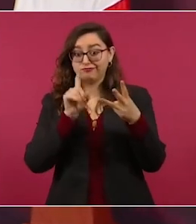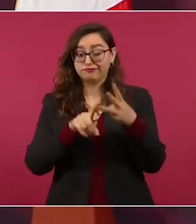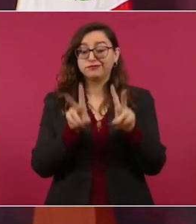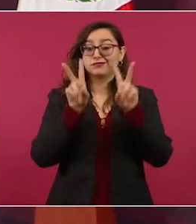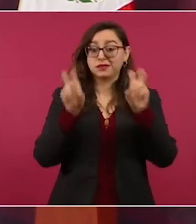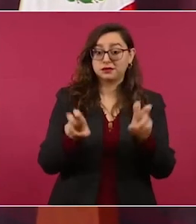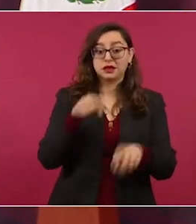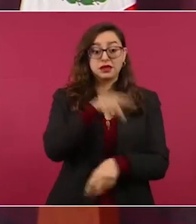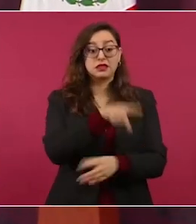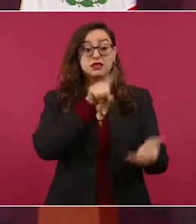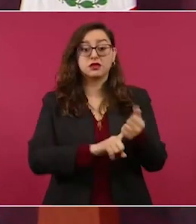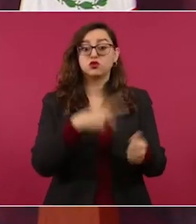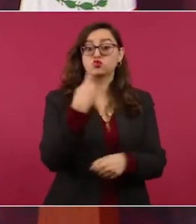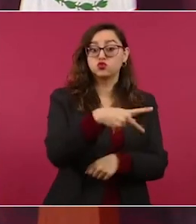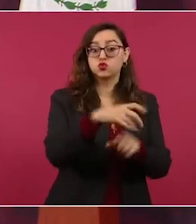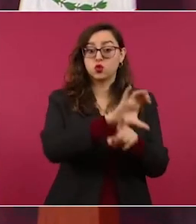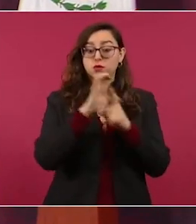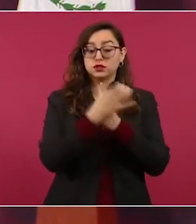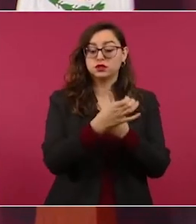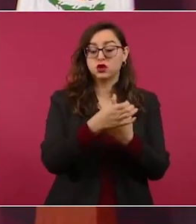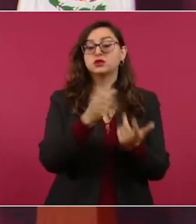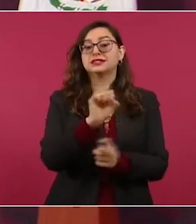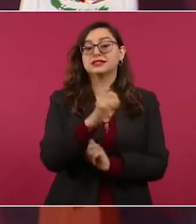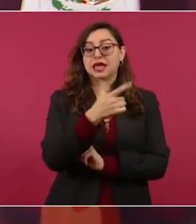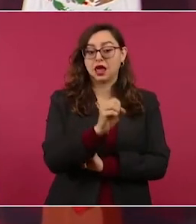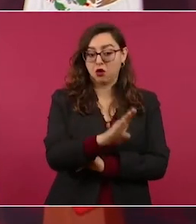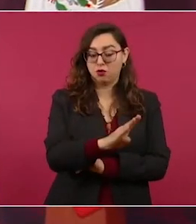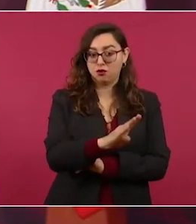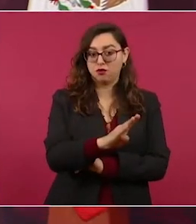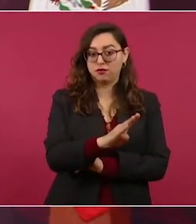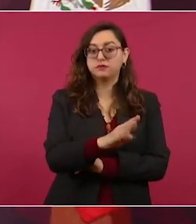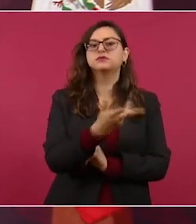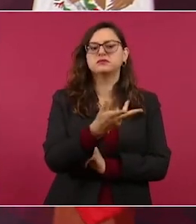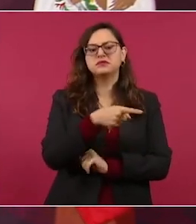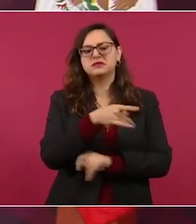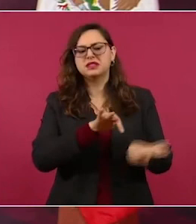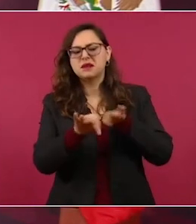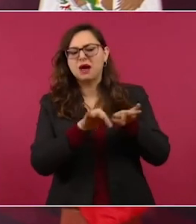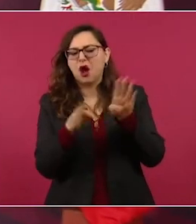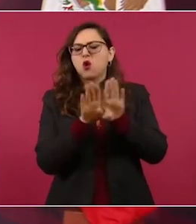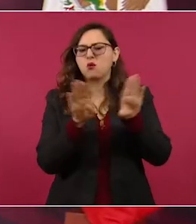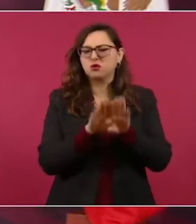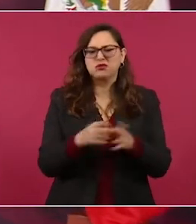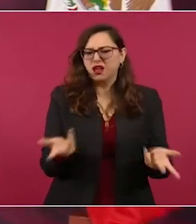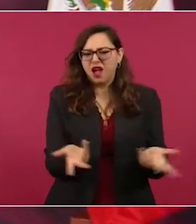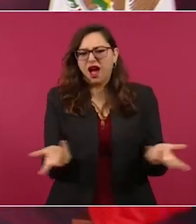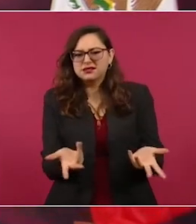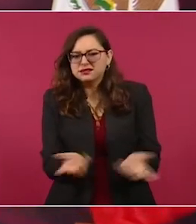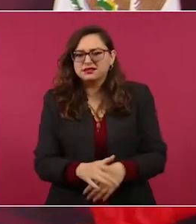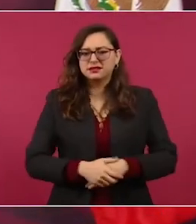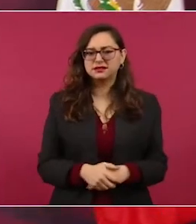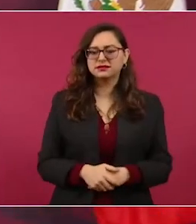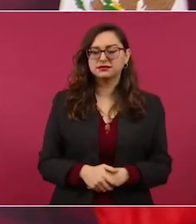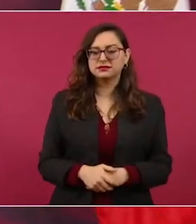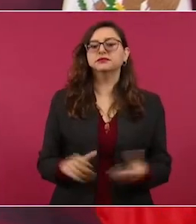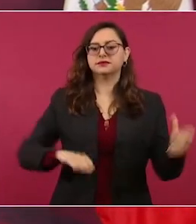haciendo la Secretaría de Gobernación y en especial la Subsecretaría